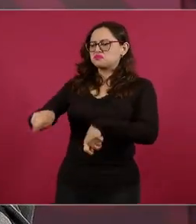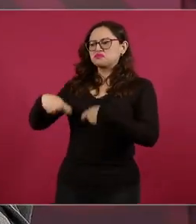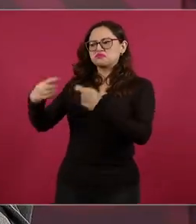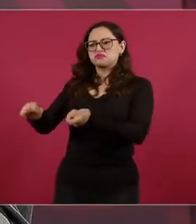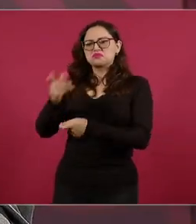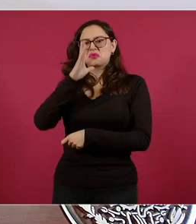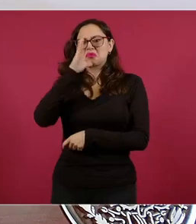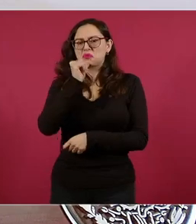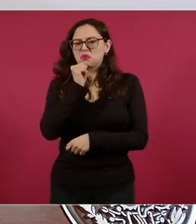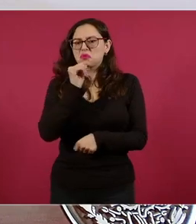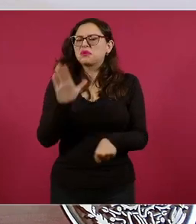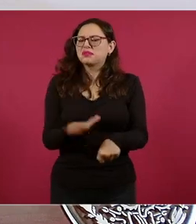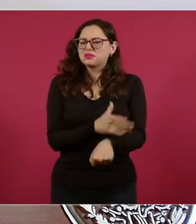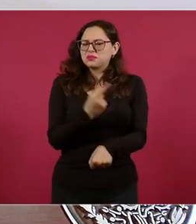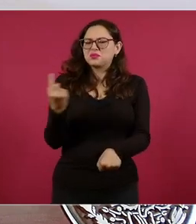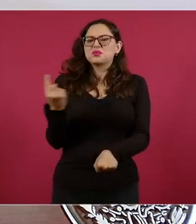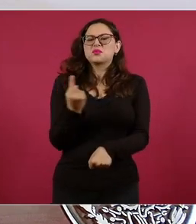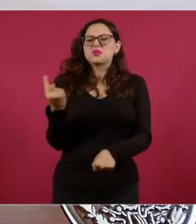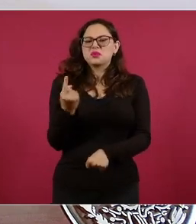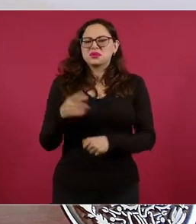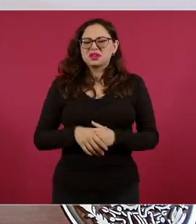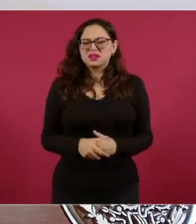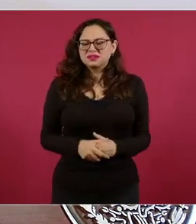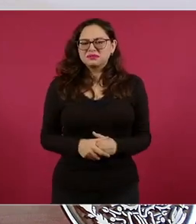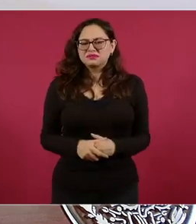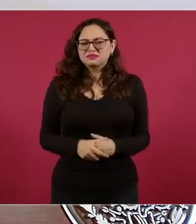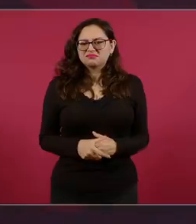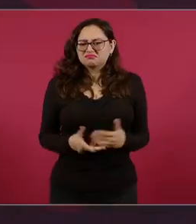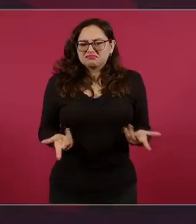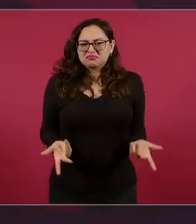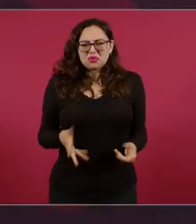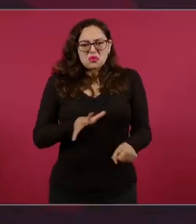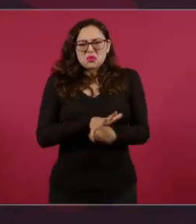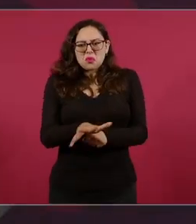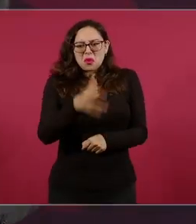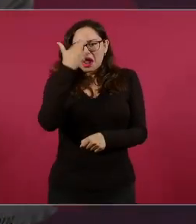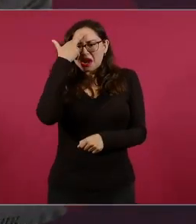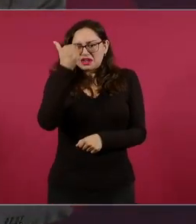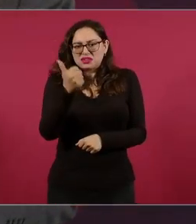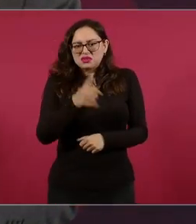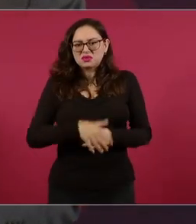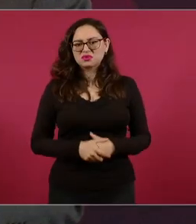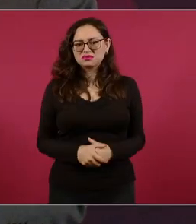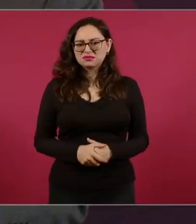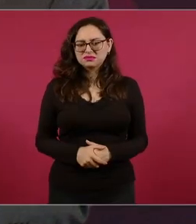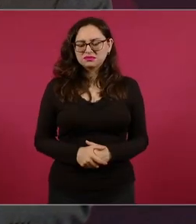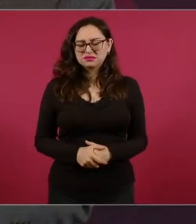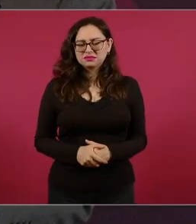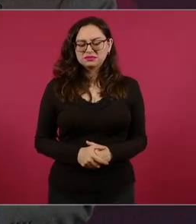No sé a ciencia cierta en qué consiste una reforma